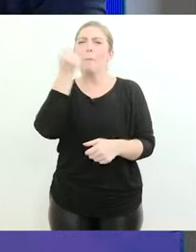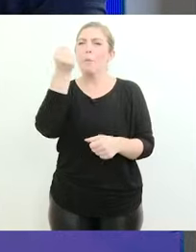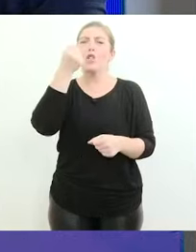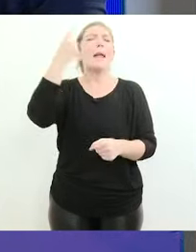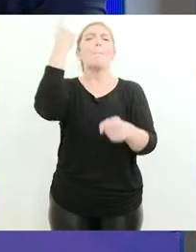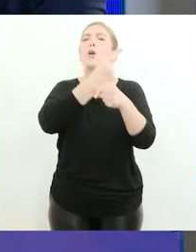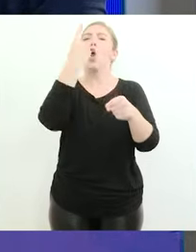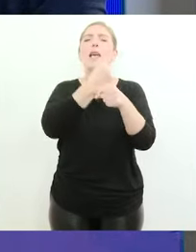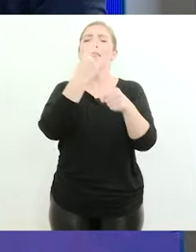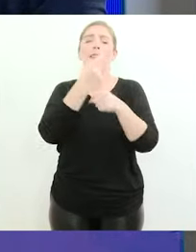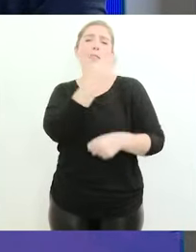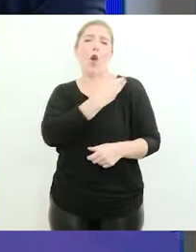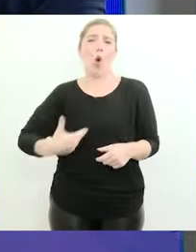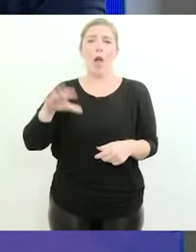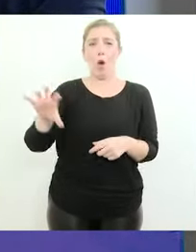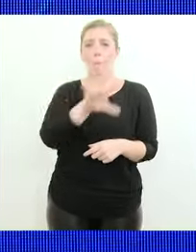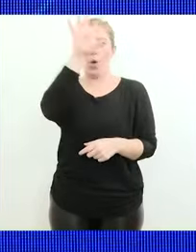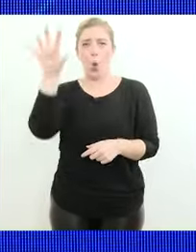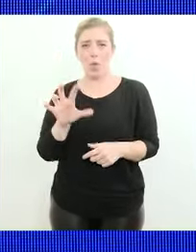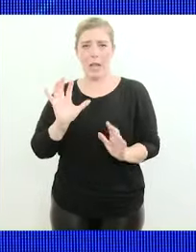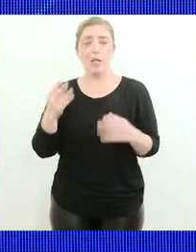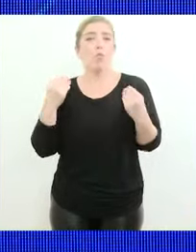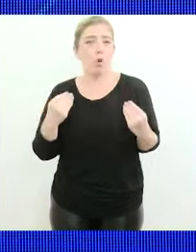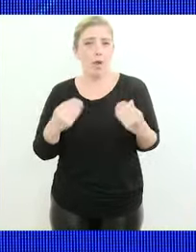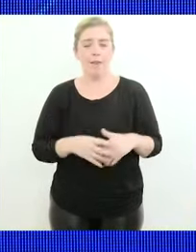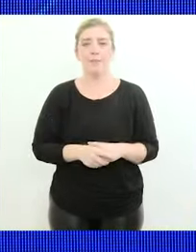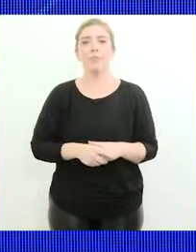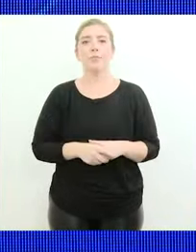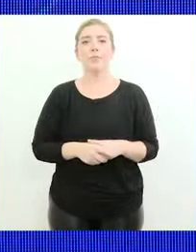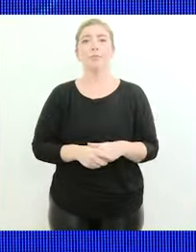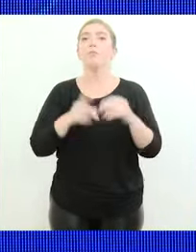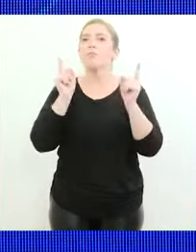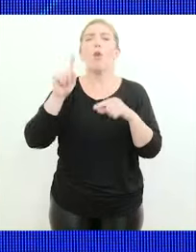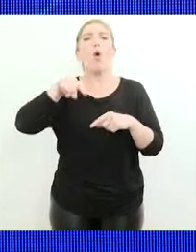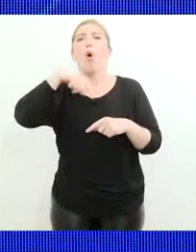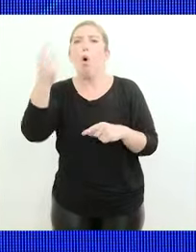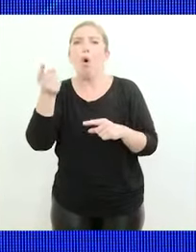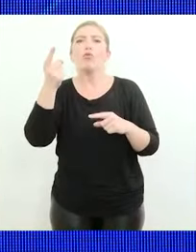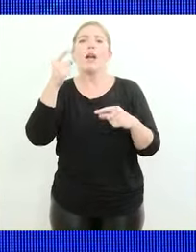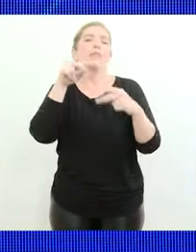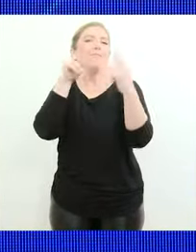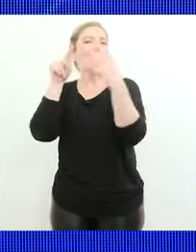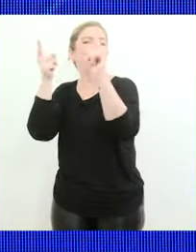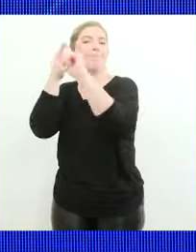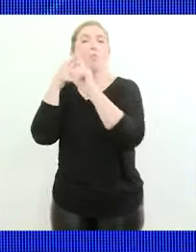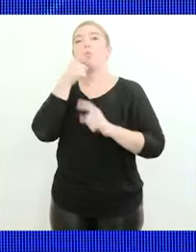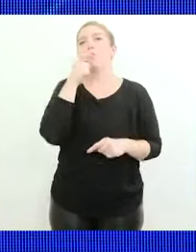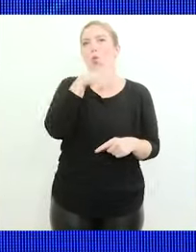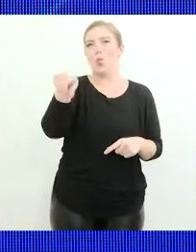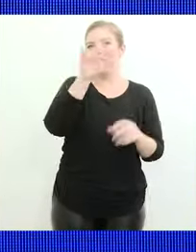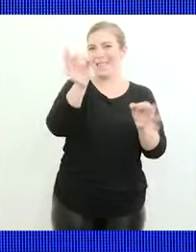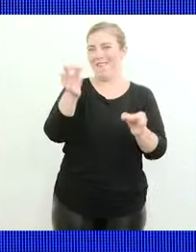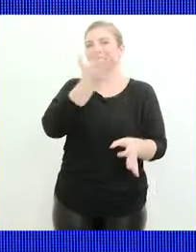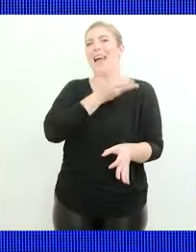planteado los gobiernos provinciales porque además hay otras conexiones. Ustedes saben que Santa Fe tiene